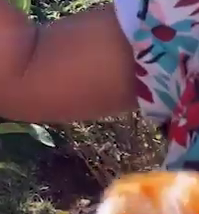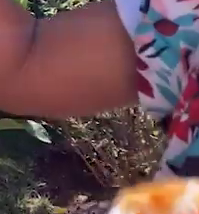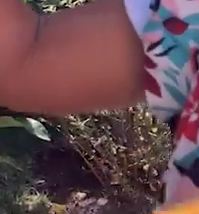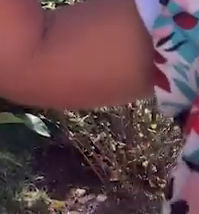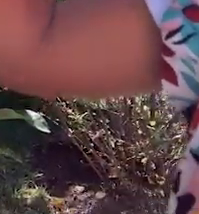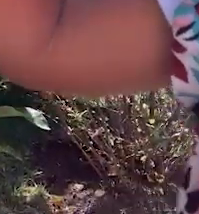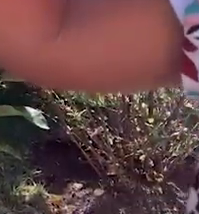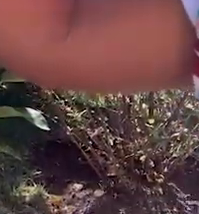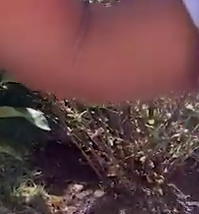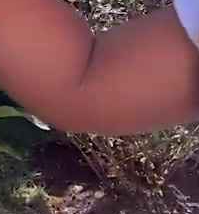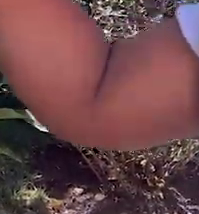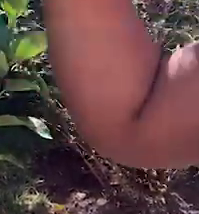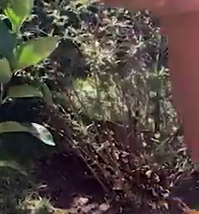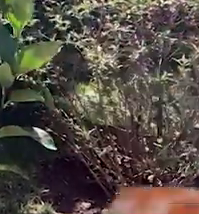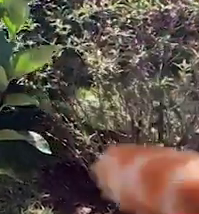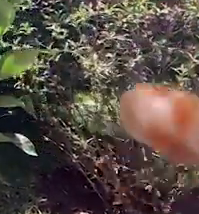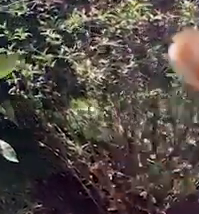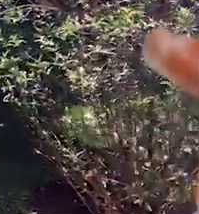Esta. Ajá.